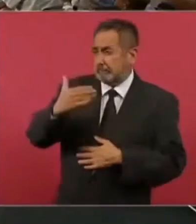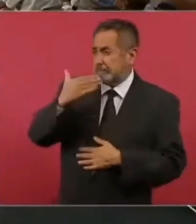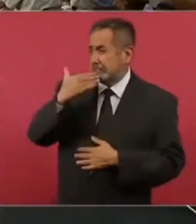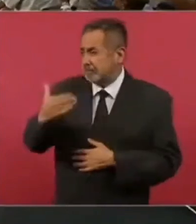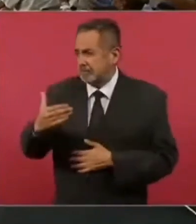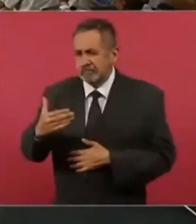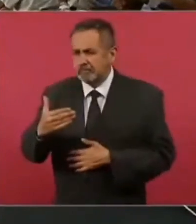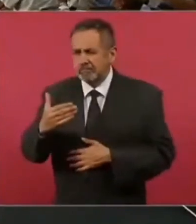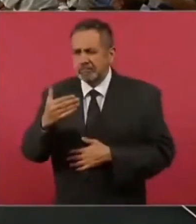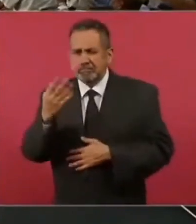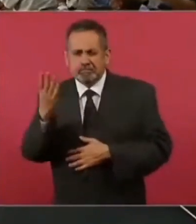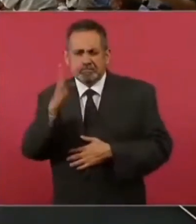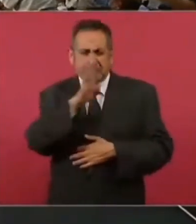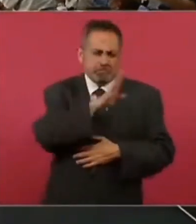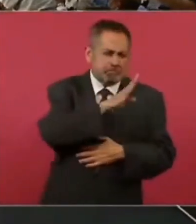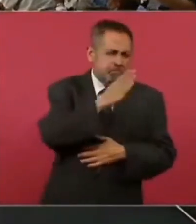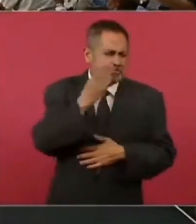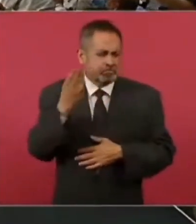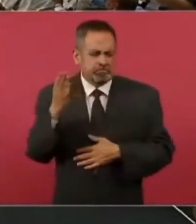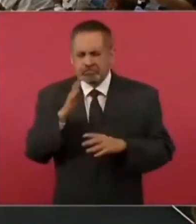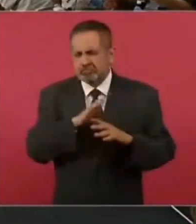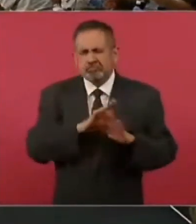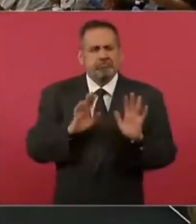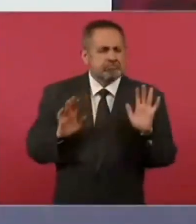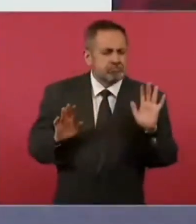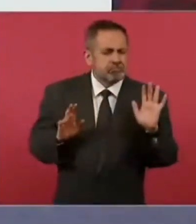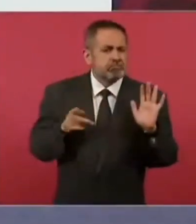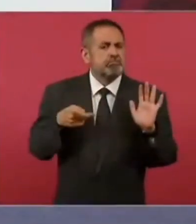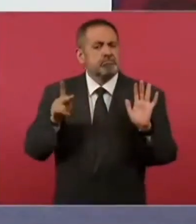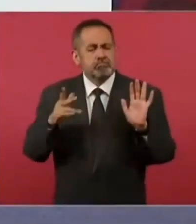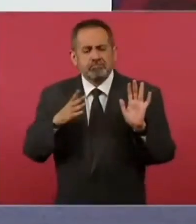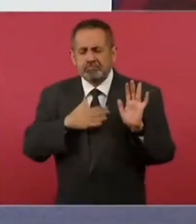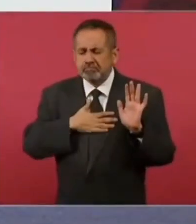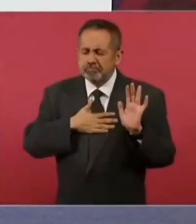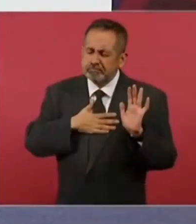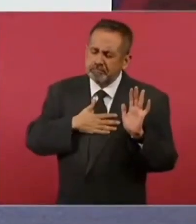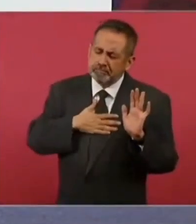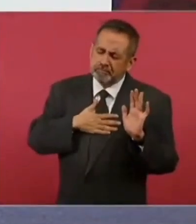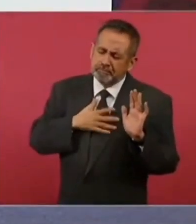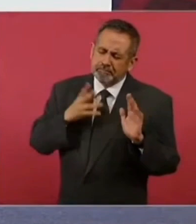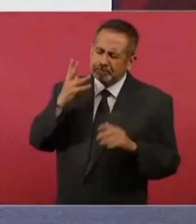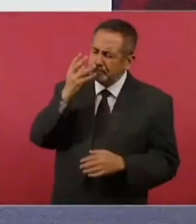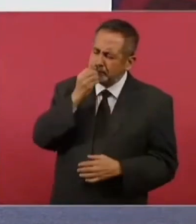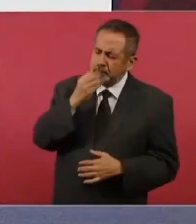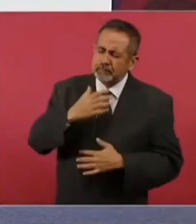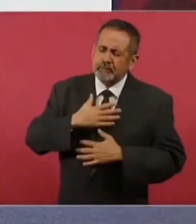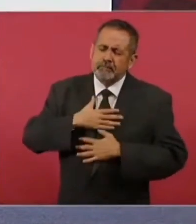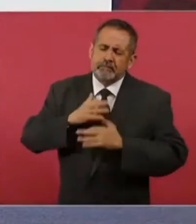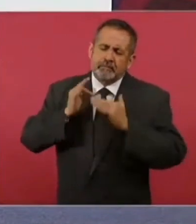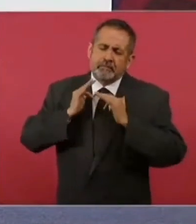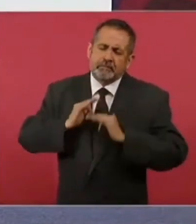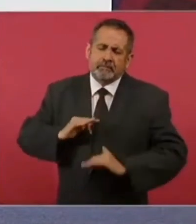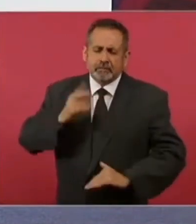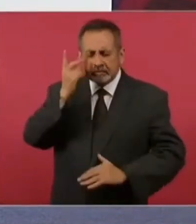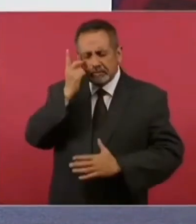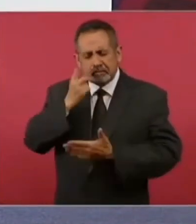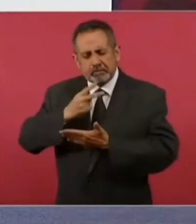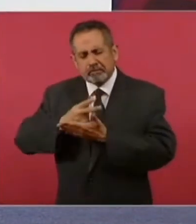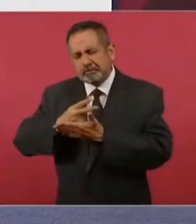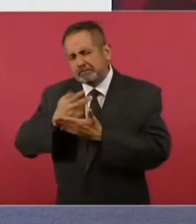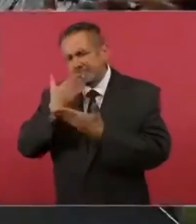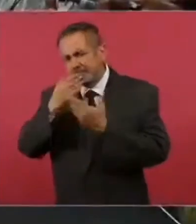Y en cambio tuve algunas santamente serenas. Amé